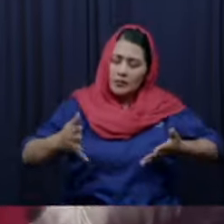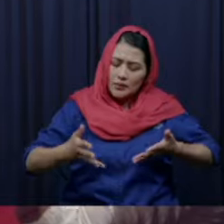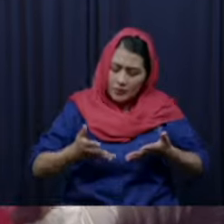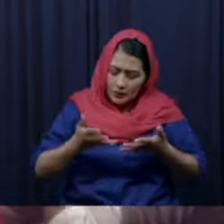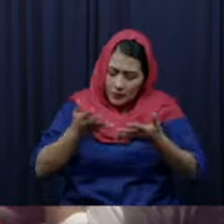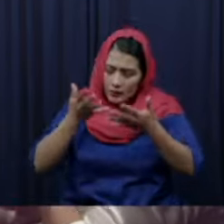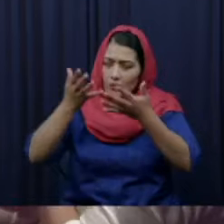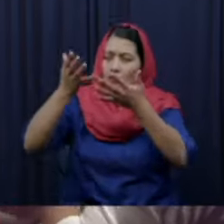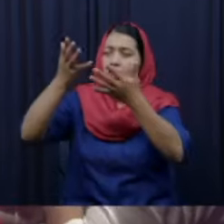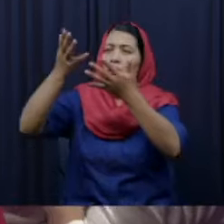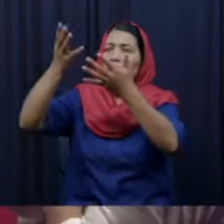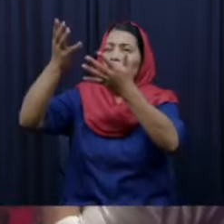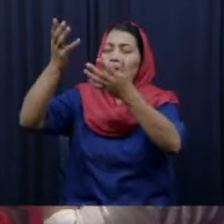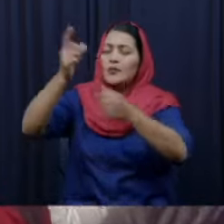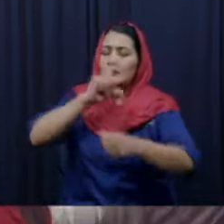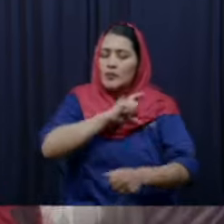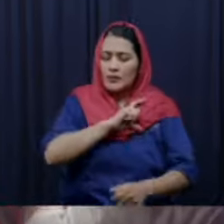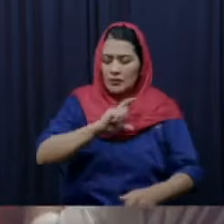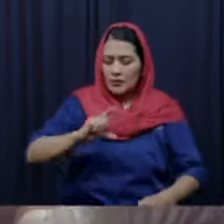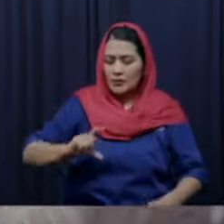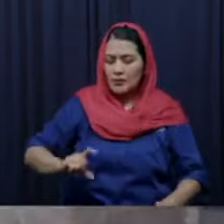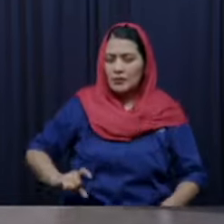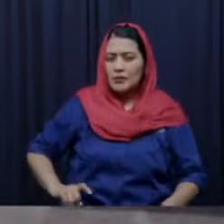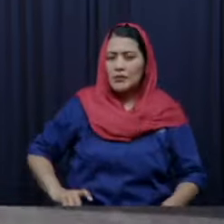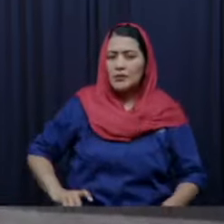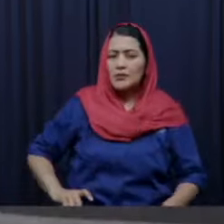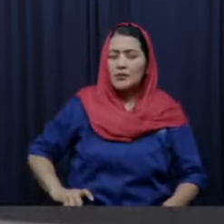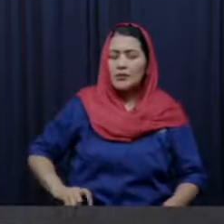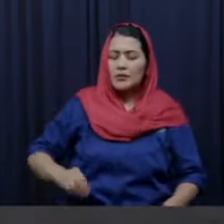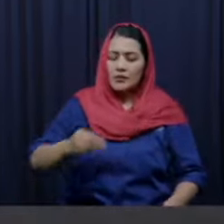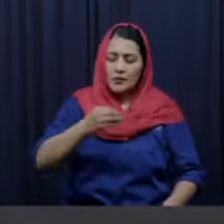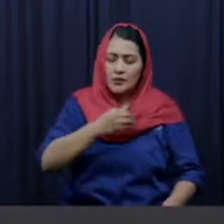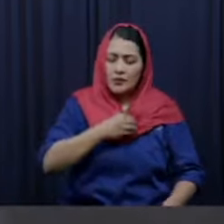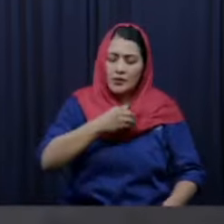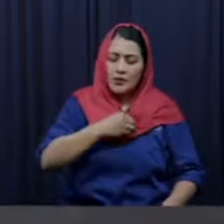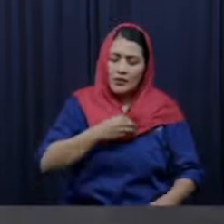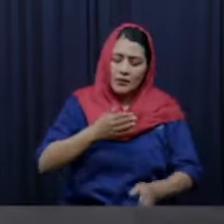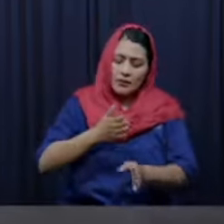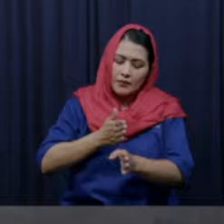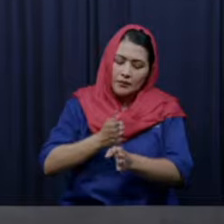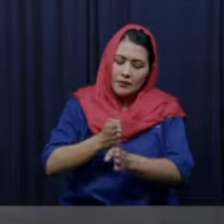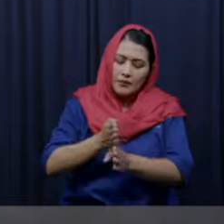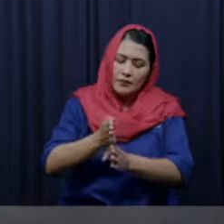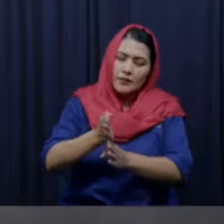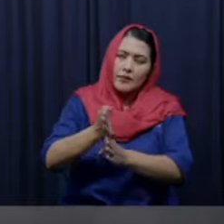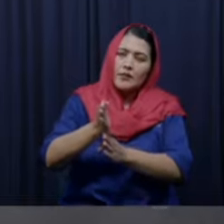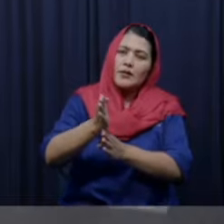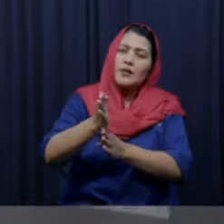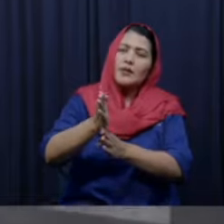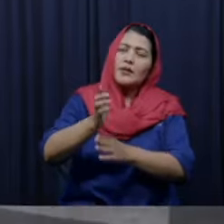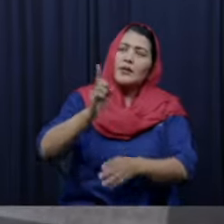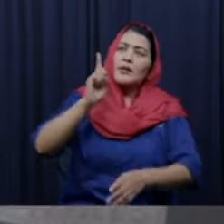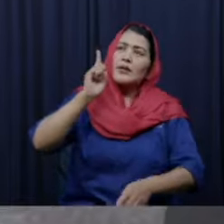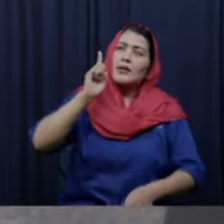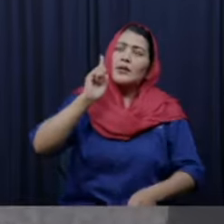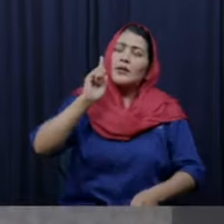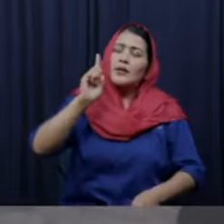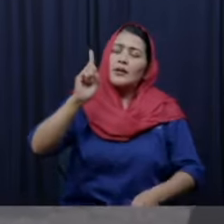entrego quiero serle fiel